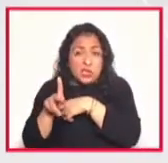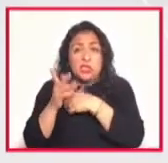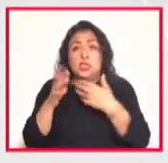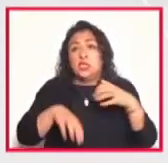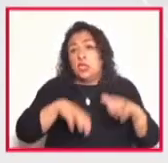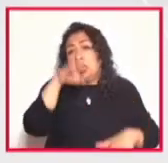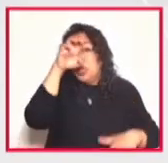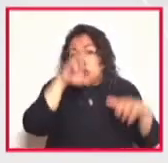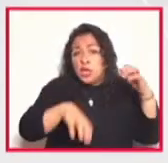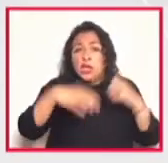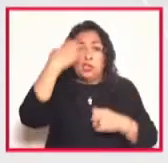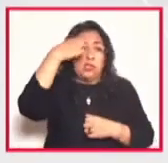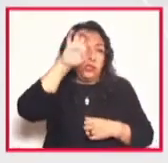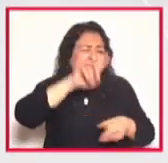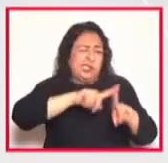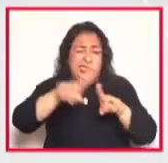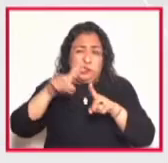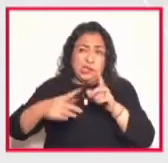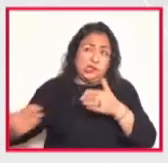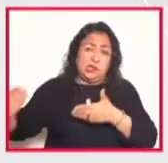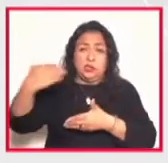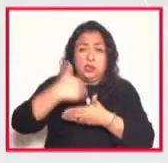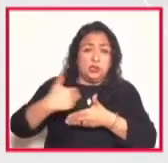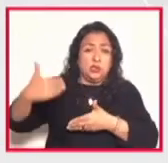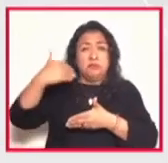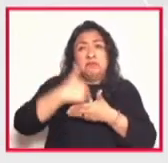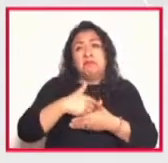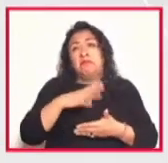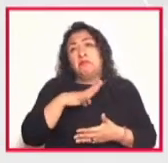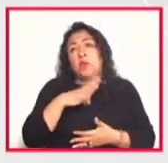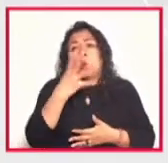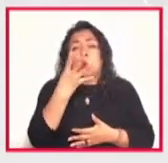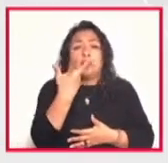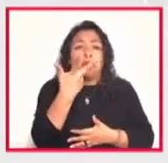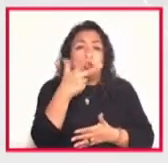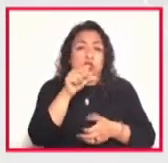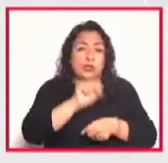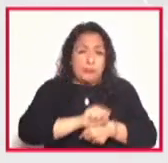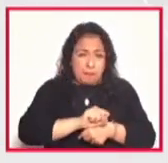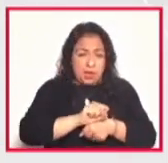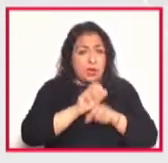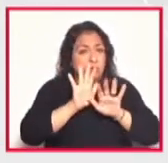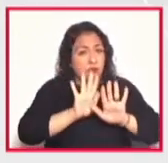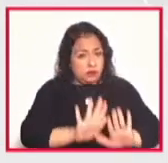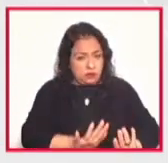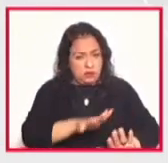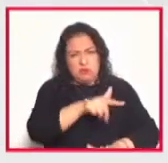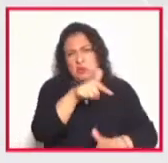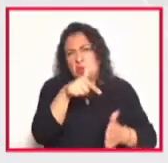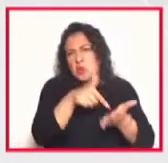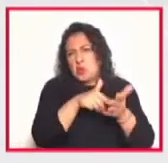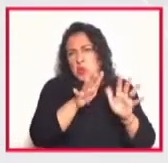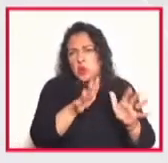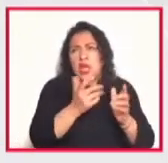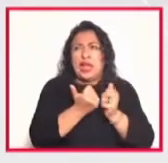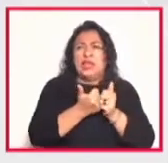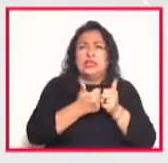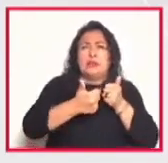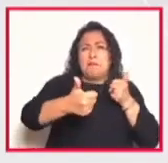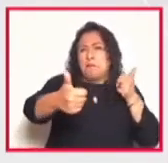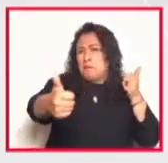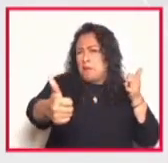trayectorias a pasar entre 4 y 8 semanas en un espacio alejado de